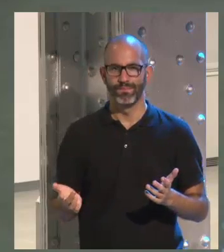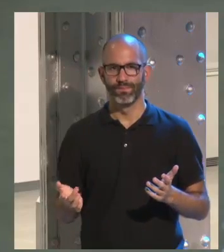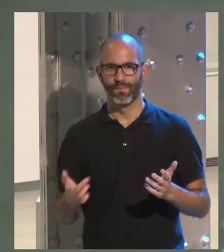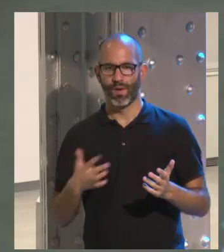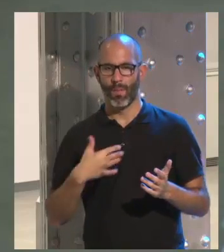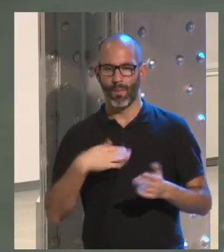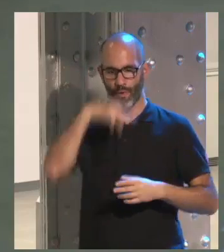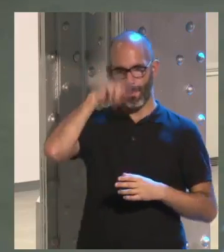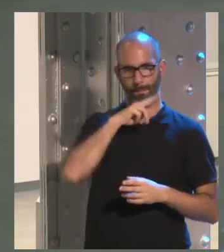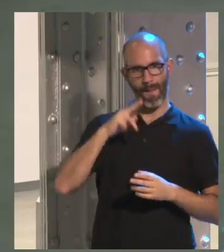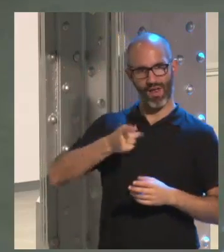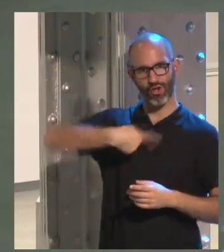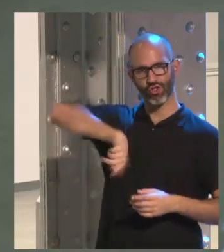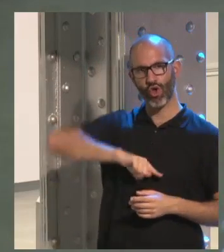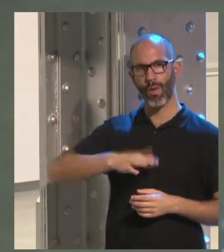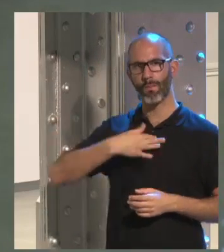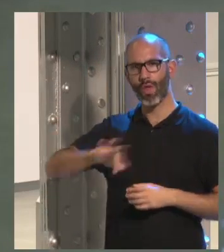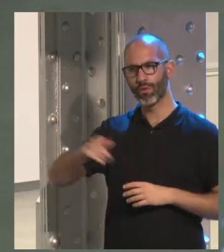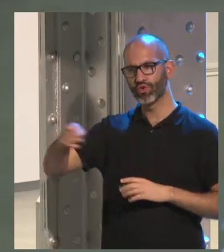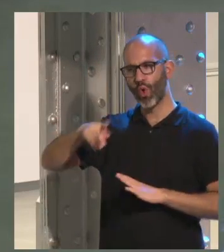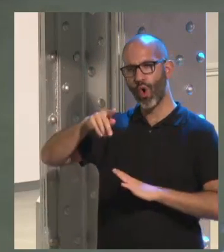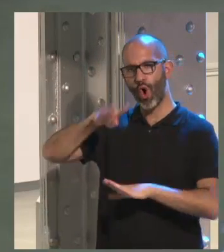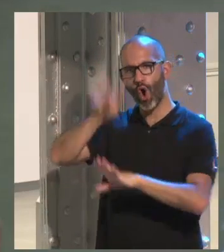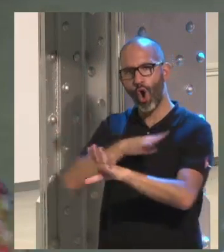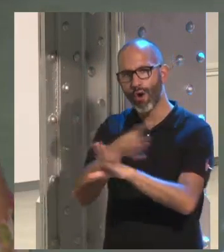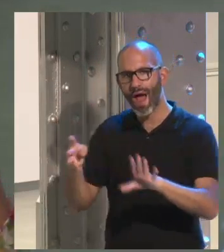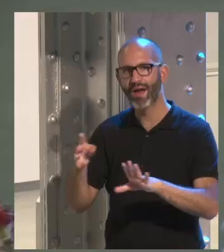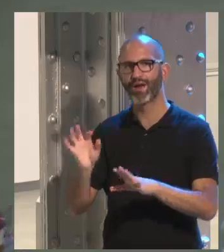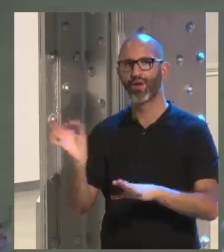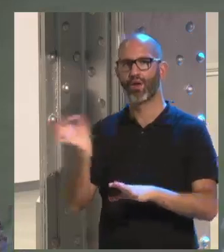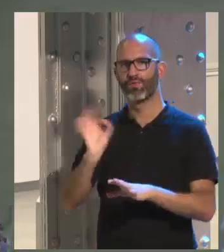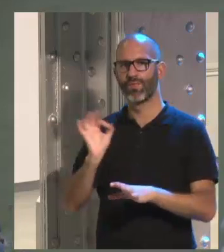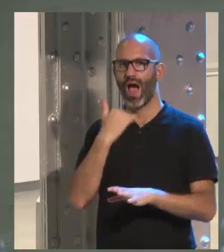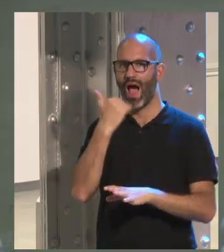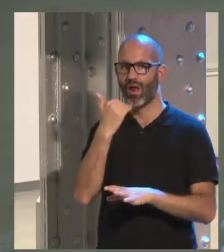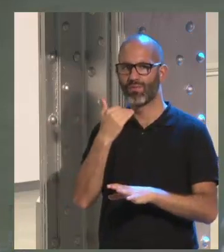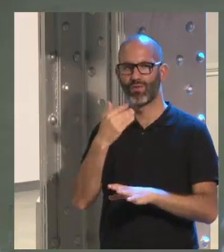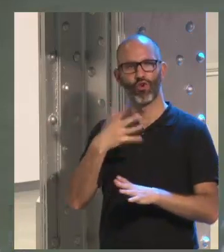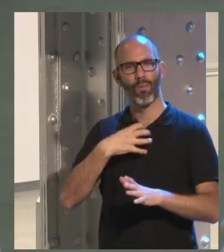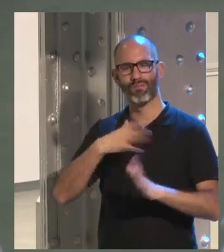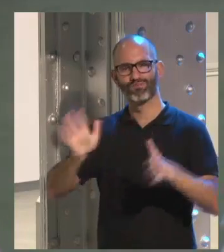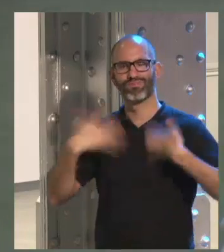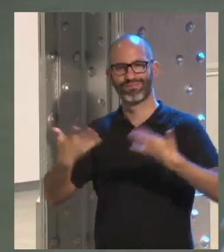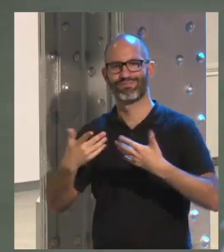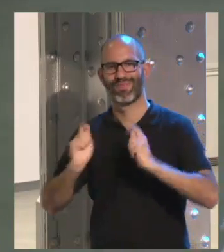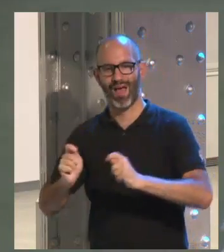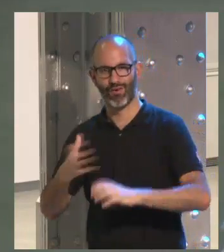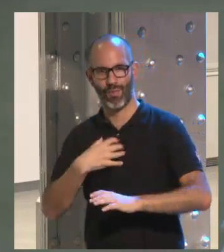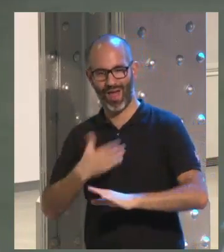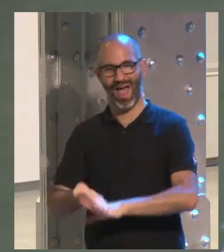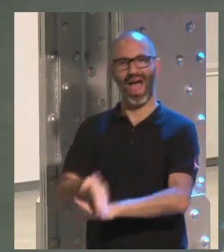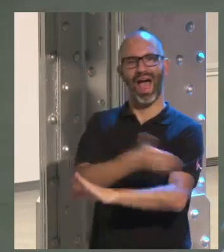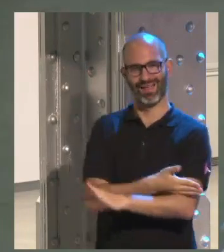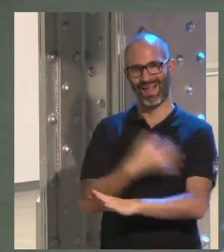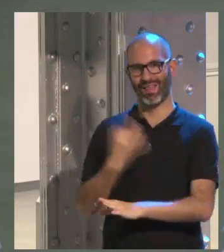podamos decir más allá de qué horario vas a usar pero tiene que venir de antes porque las redes y los móviles